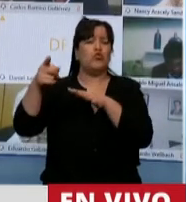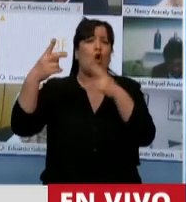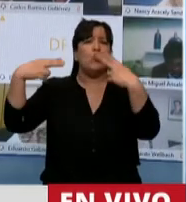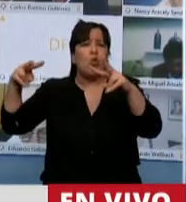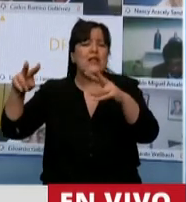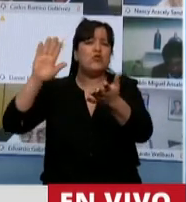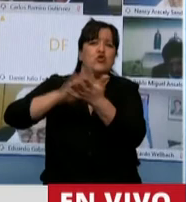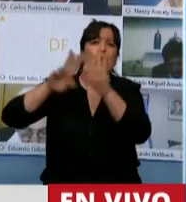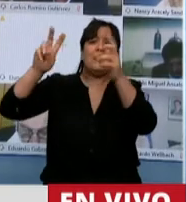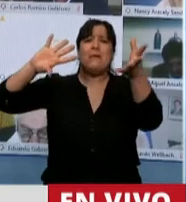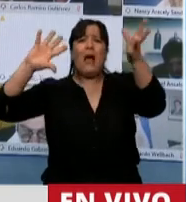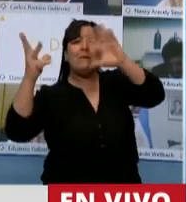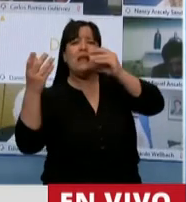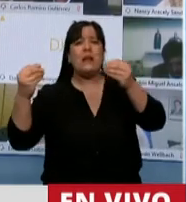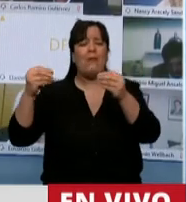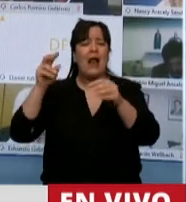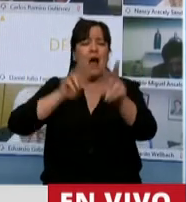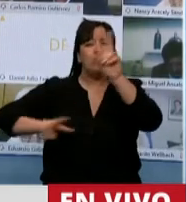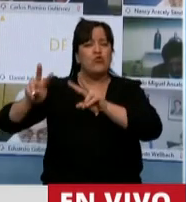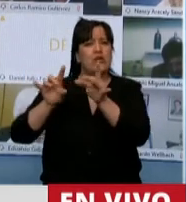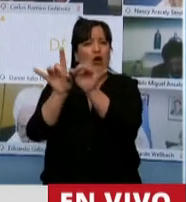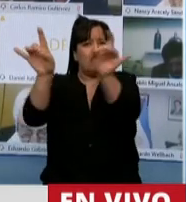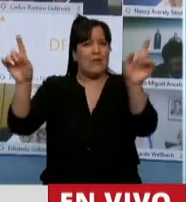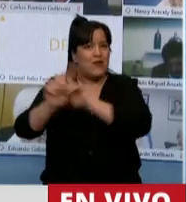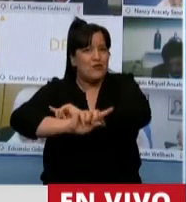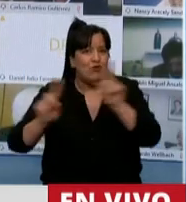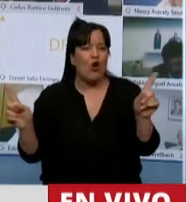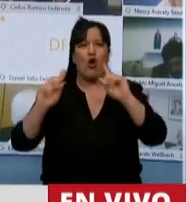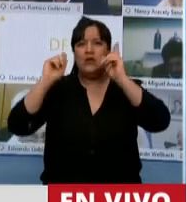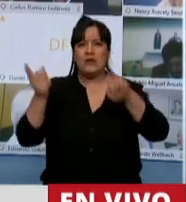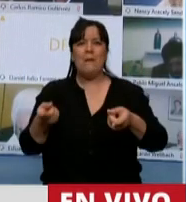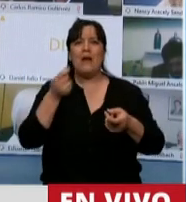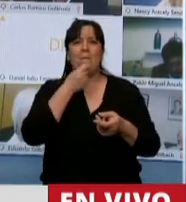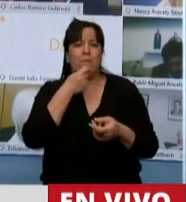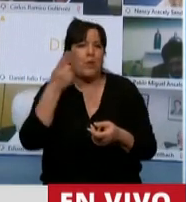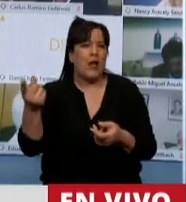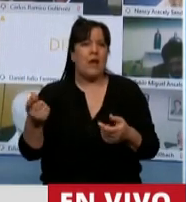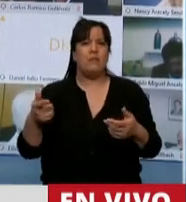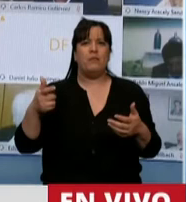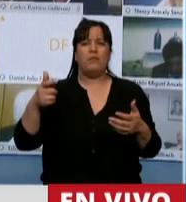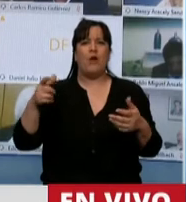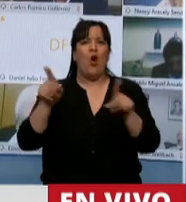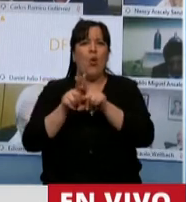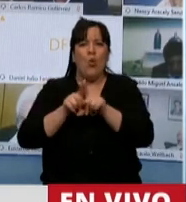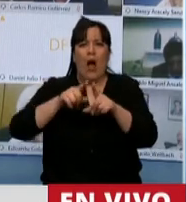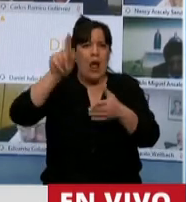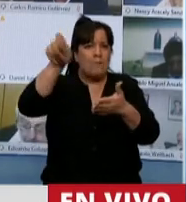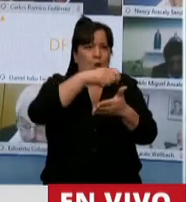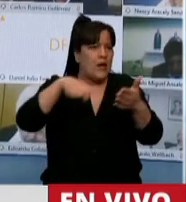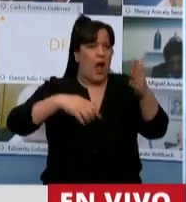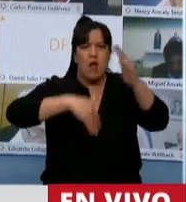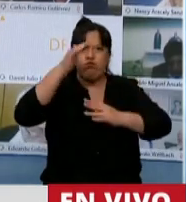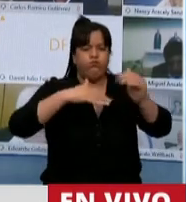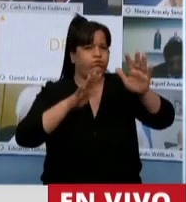ambiente para evitar la contaminación para evitar el avance de una irracionalidad inmobiliaria que